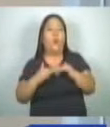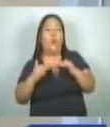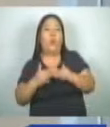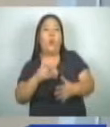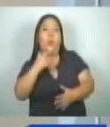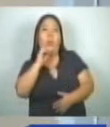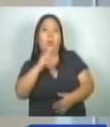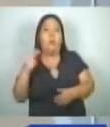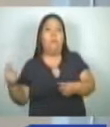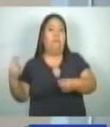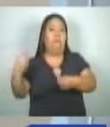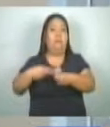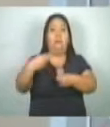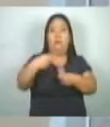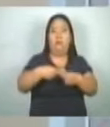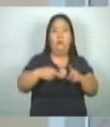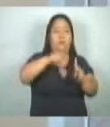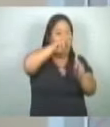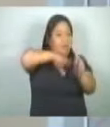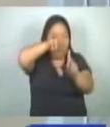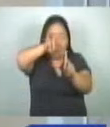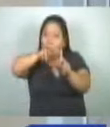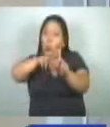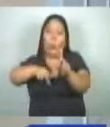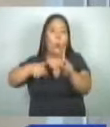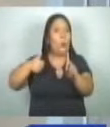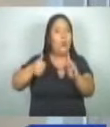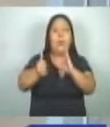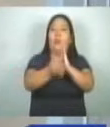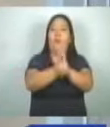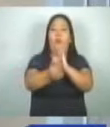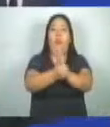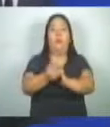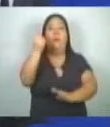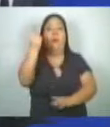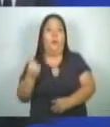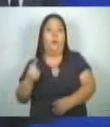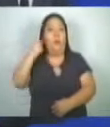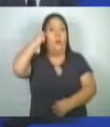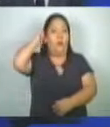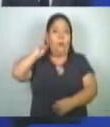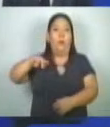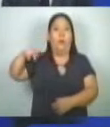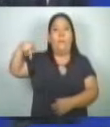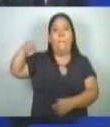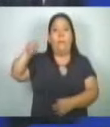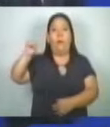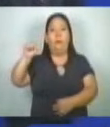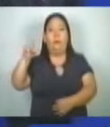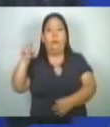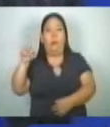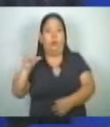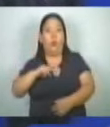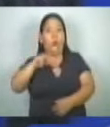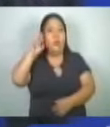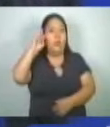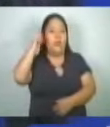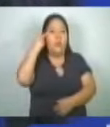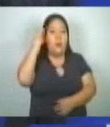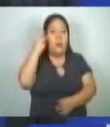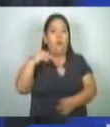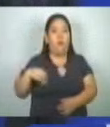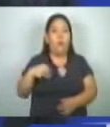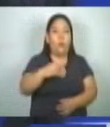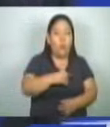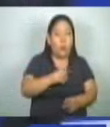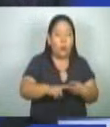ingresado personas que no cumplen con las competencias requeridas. Posada enfatizó que esos recortes no incluye plazas de personal médico